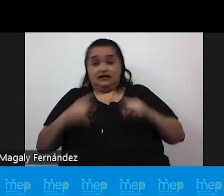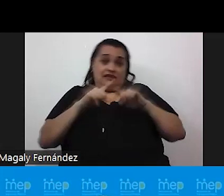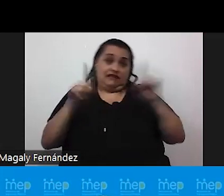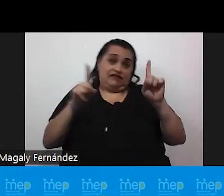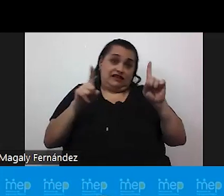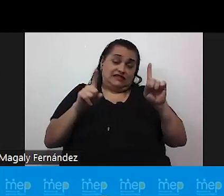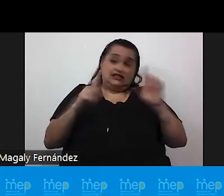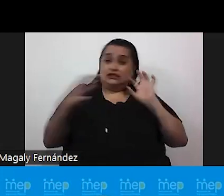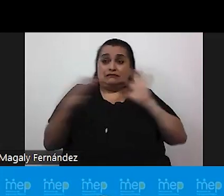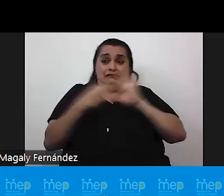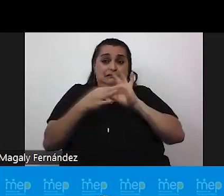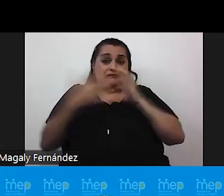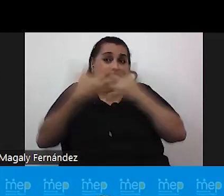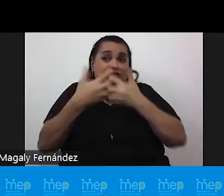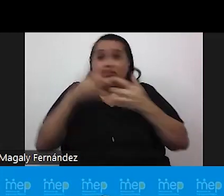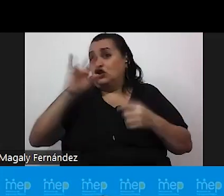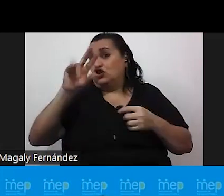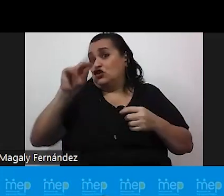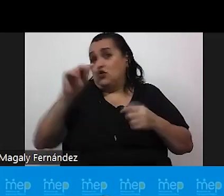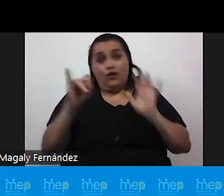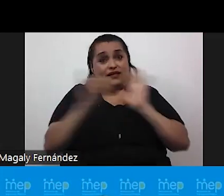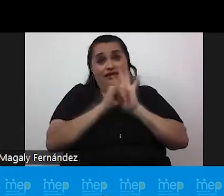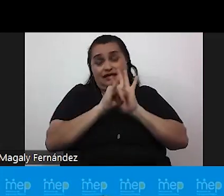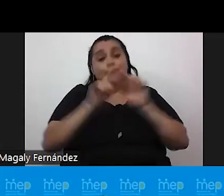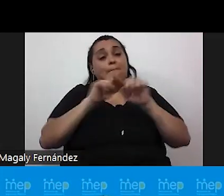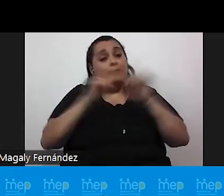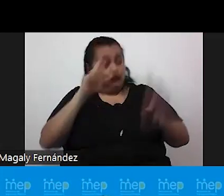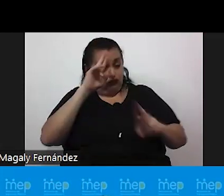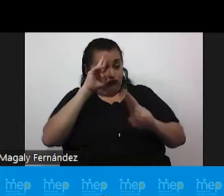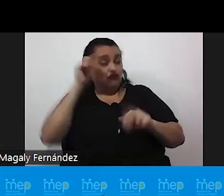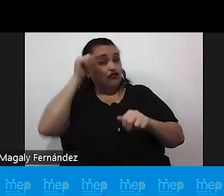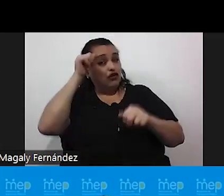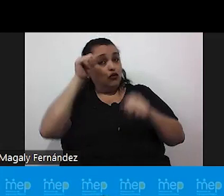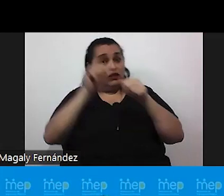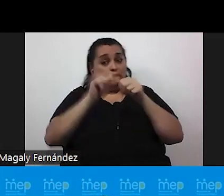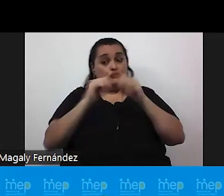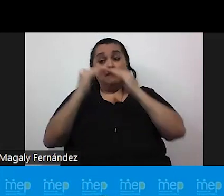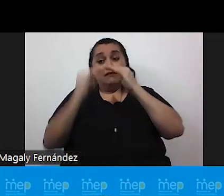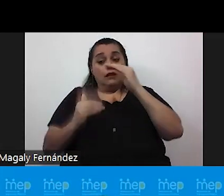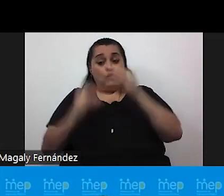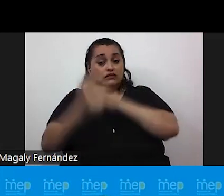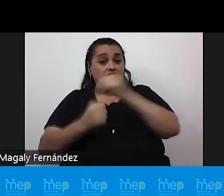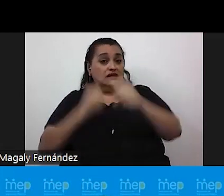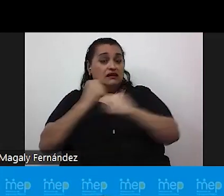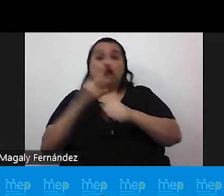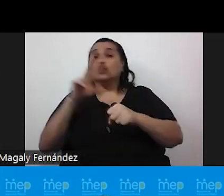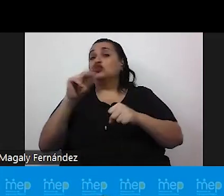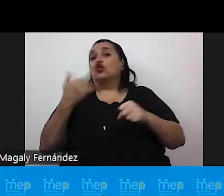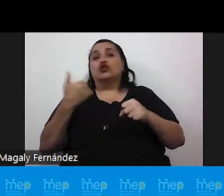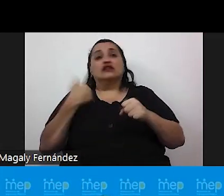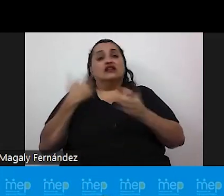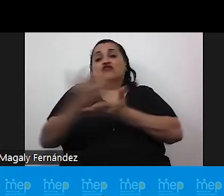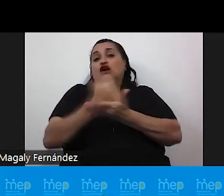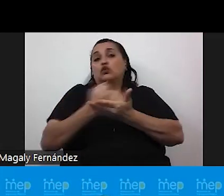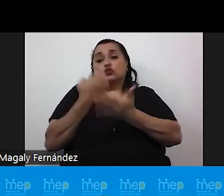concuerde con su identidad recordemos que tal vez los menores de edad no tengan los recursos económicos